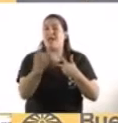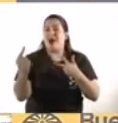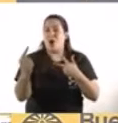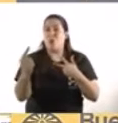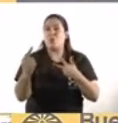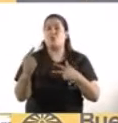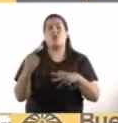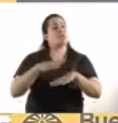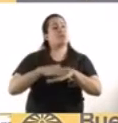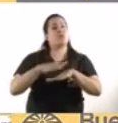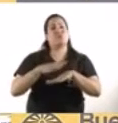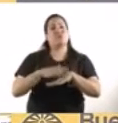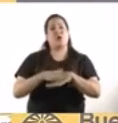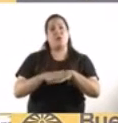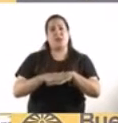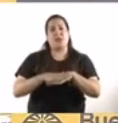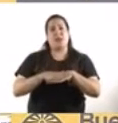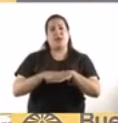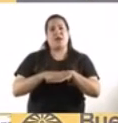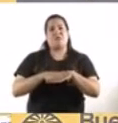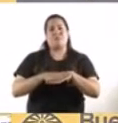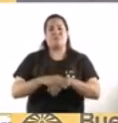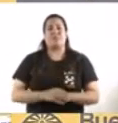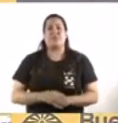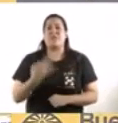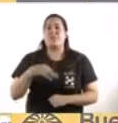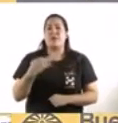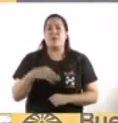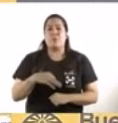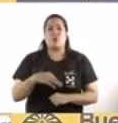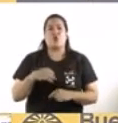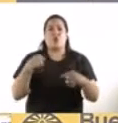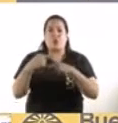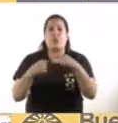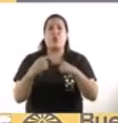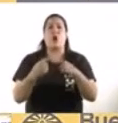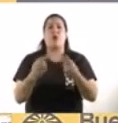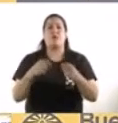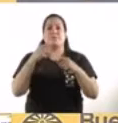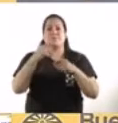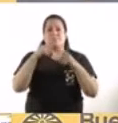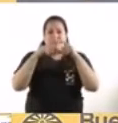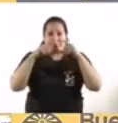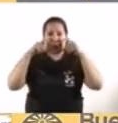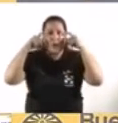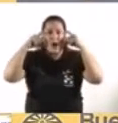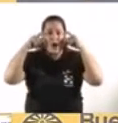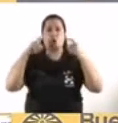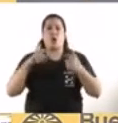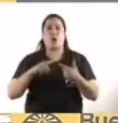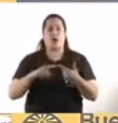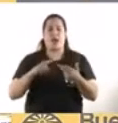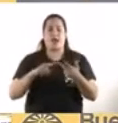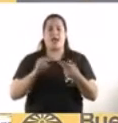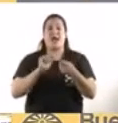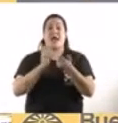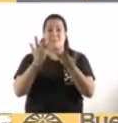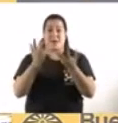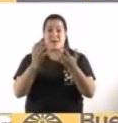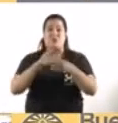cada uno de ustedes. Hay que mantener el uso del tapabocas, mantener el lavado de manos,